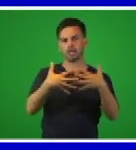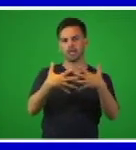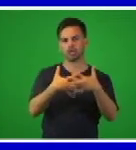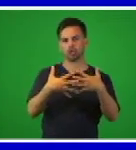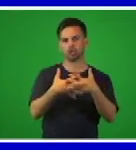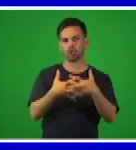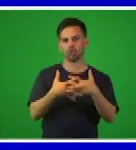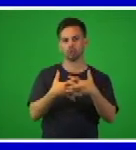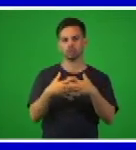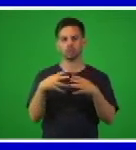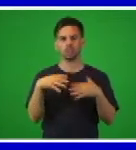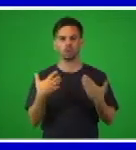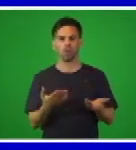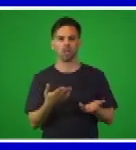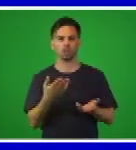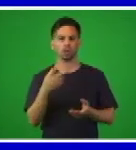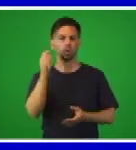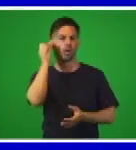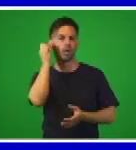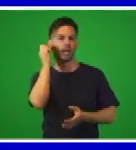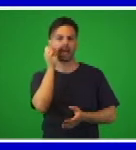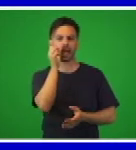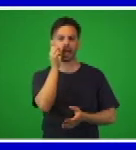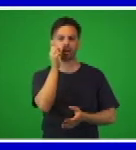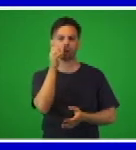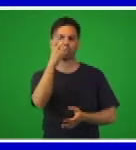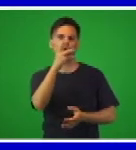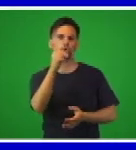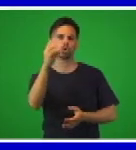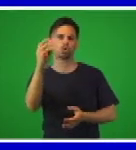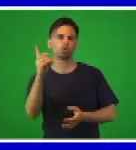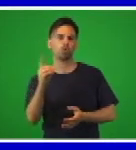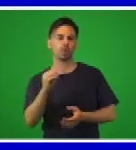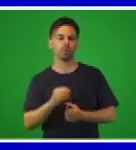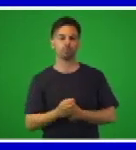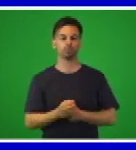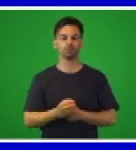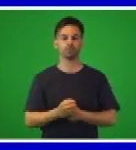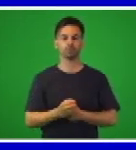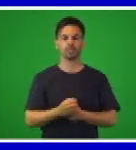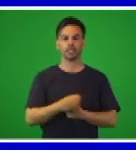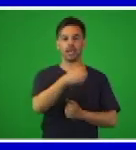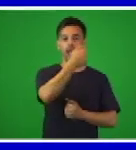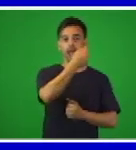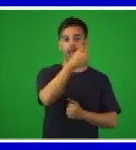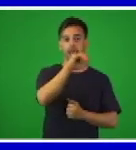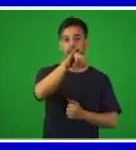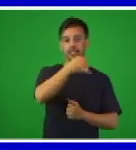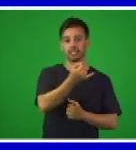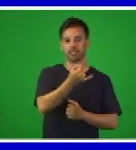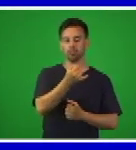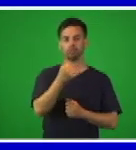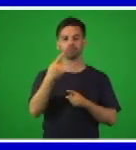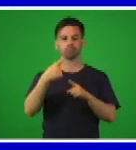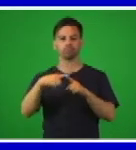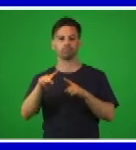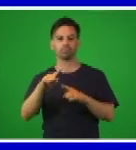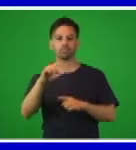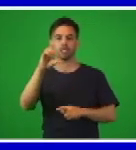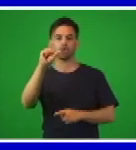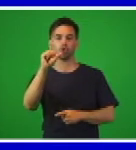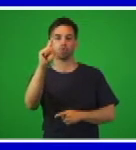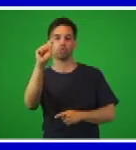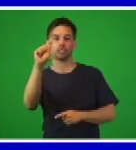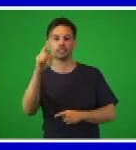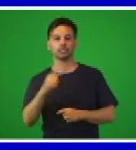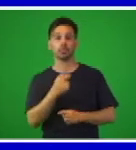concordancia que debe existir en cuanto a género y número. Y ahí tienen un ejemplo, puerta grande, ciudad